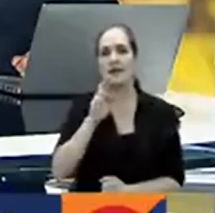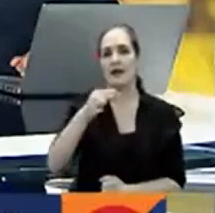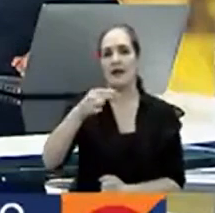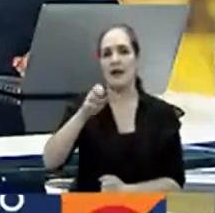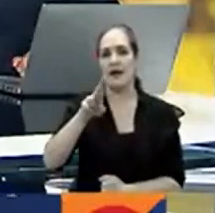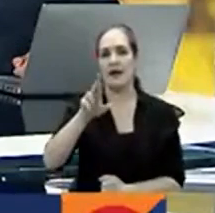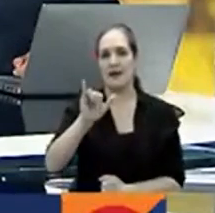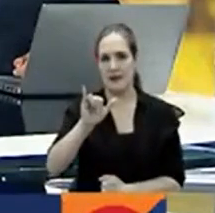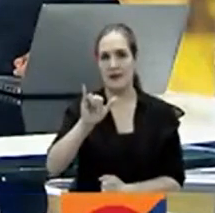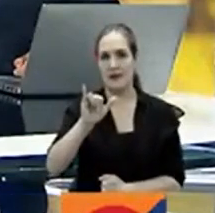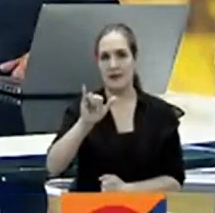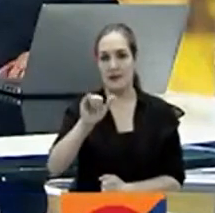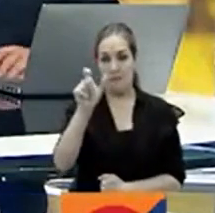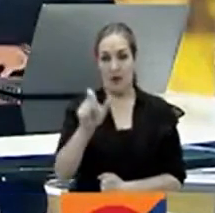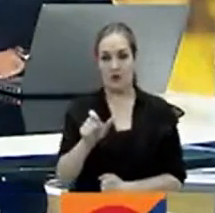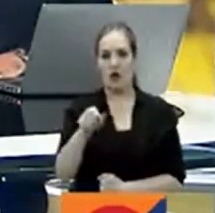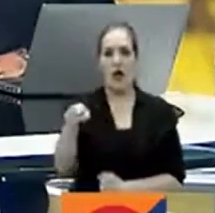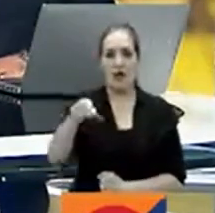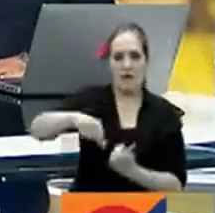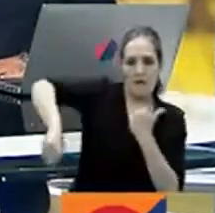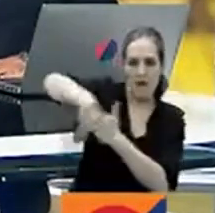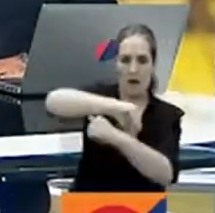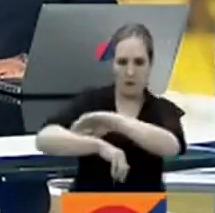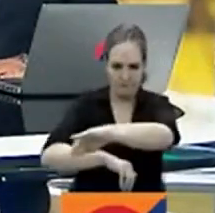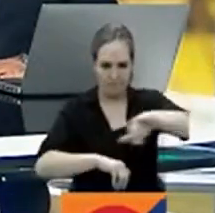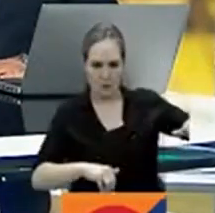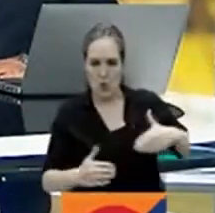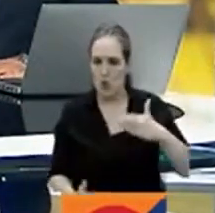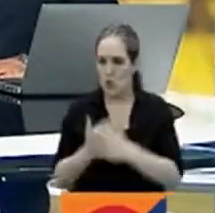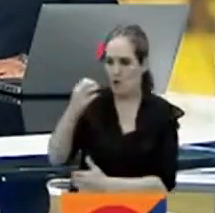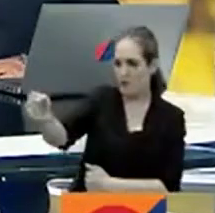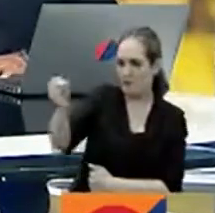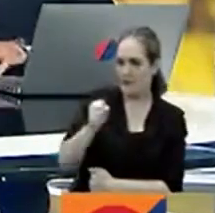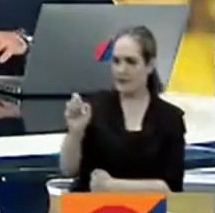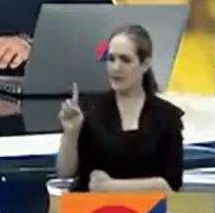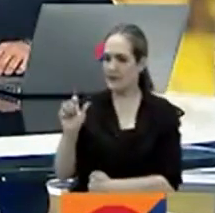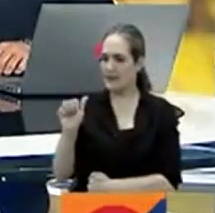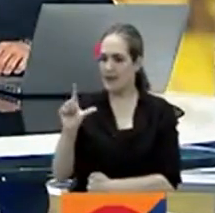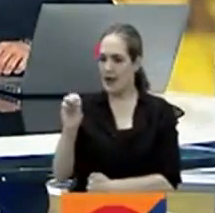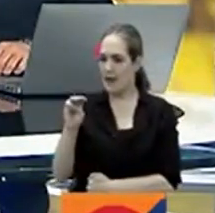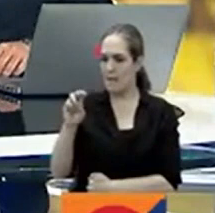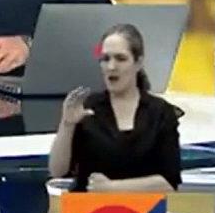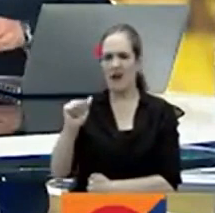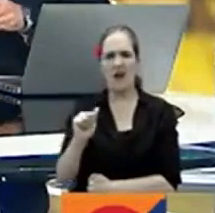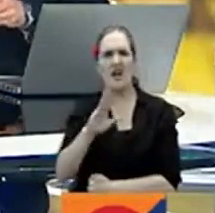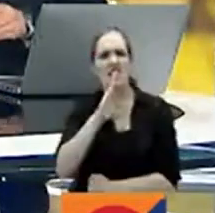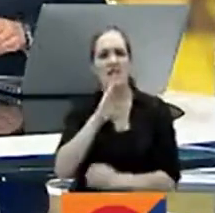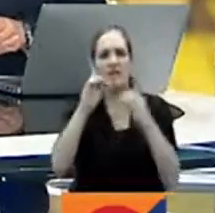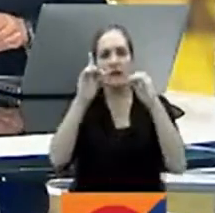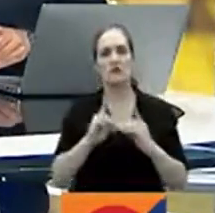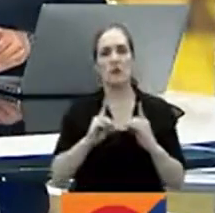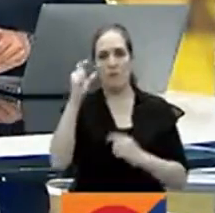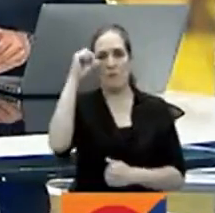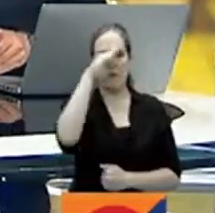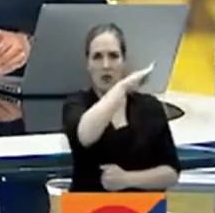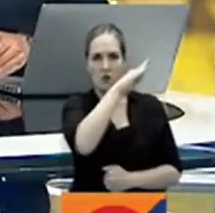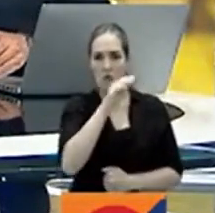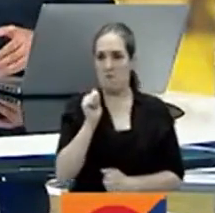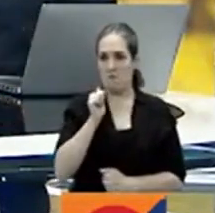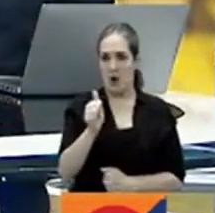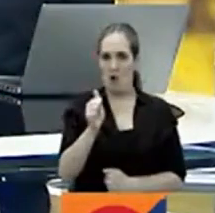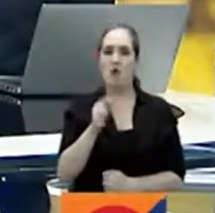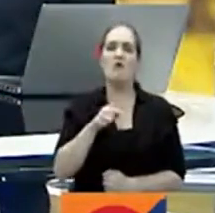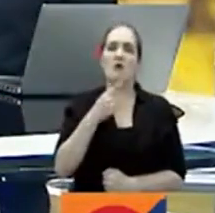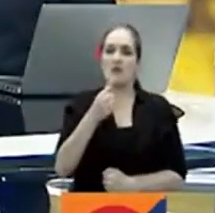retiro el general William Salamanca. El presidente de la República anunció un cambio a través de su cuenta de Twitter. El general Henry Zanabria